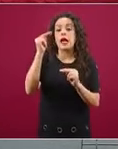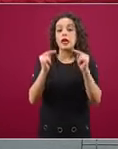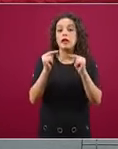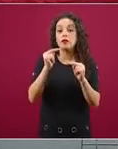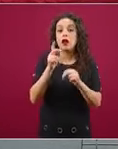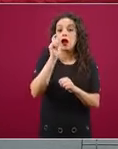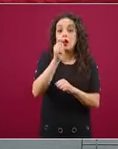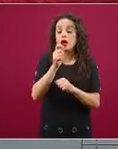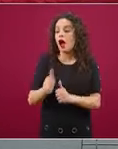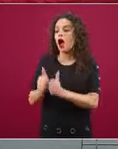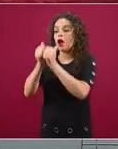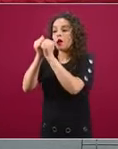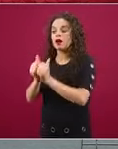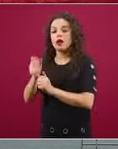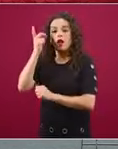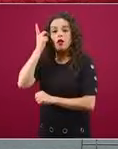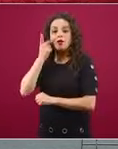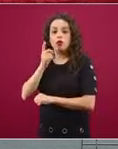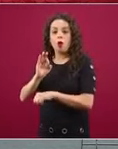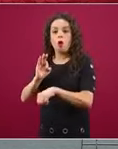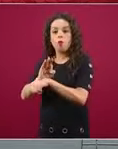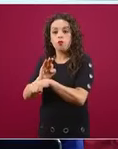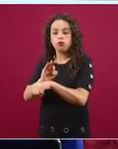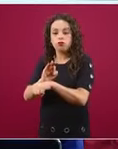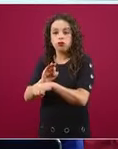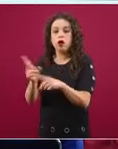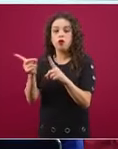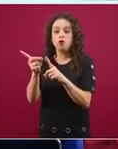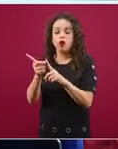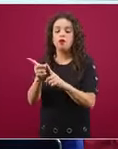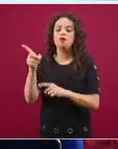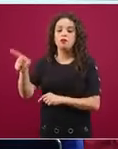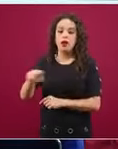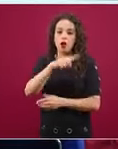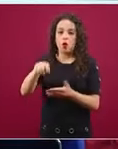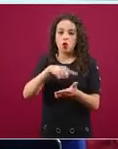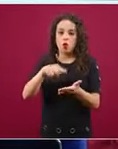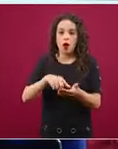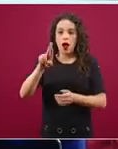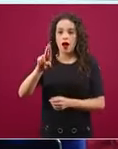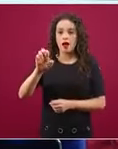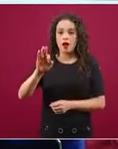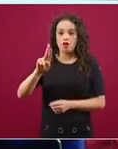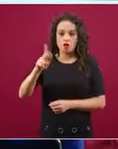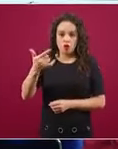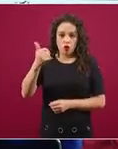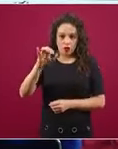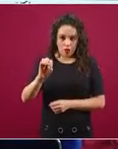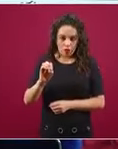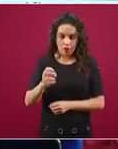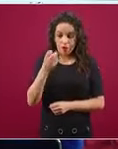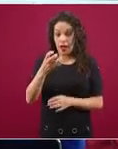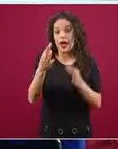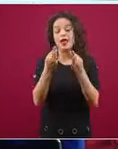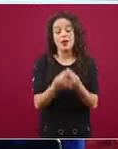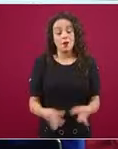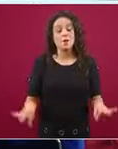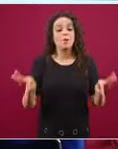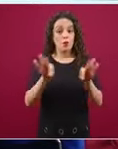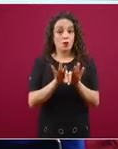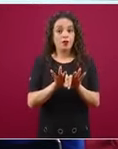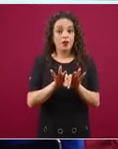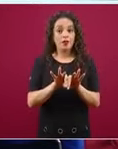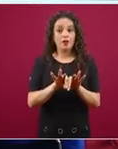protección de las mujeres a través de los refugios. Entonces, esto es muy importante. Quisiera yo